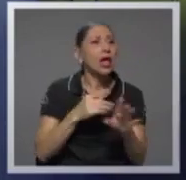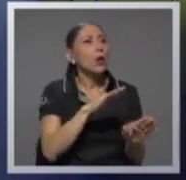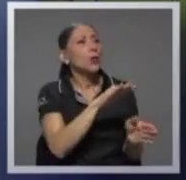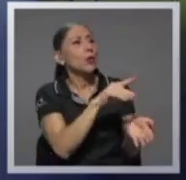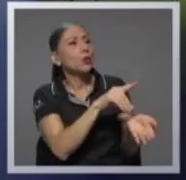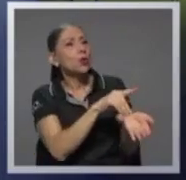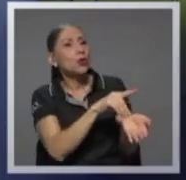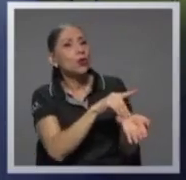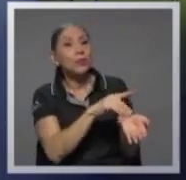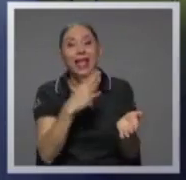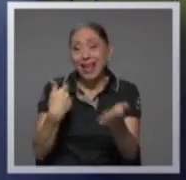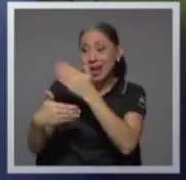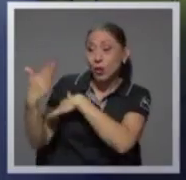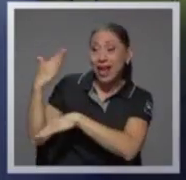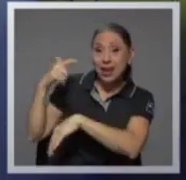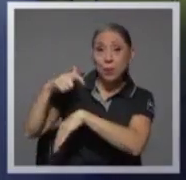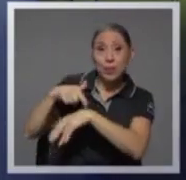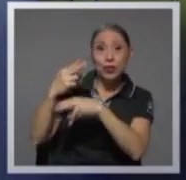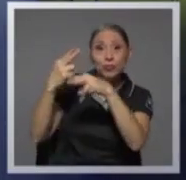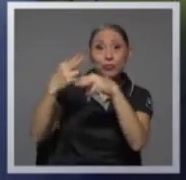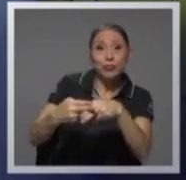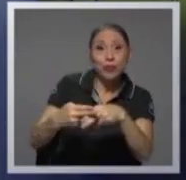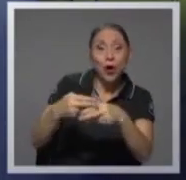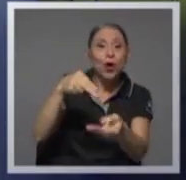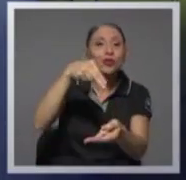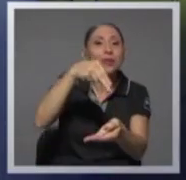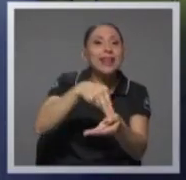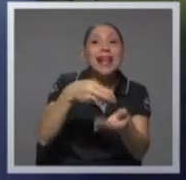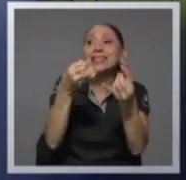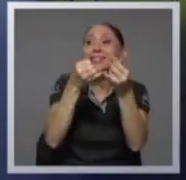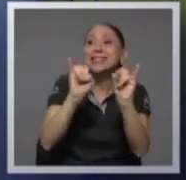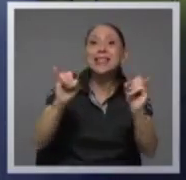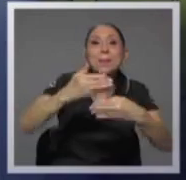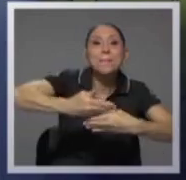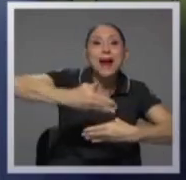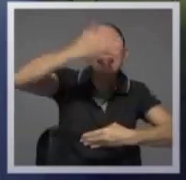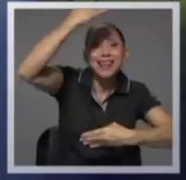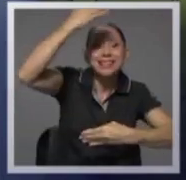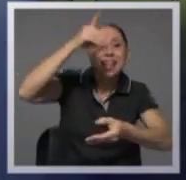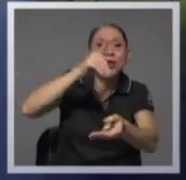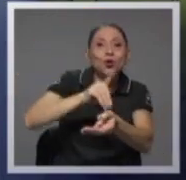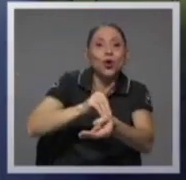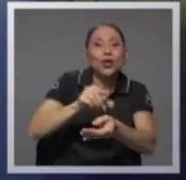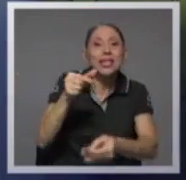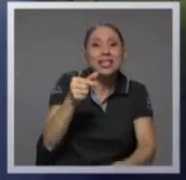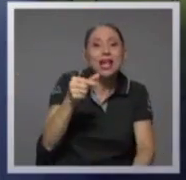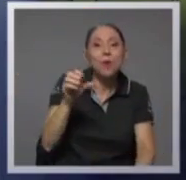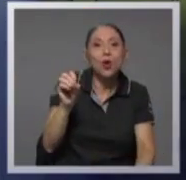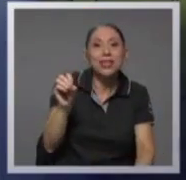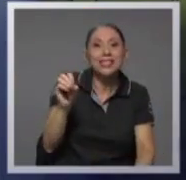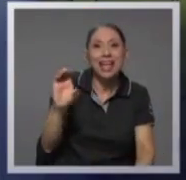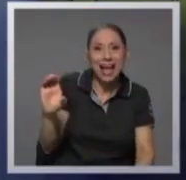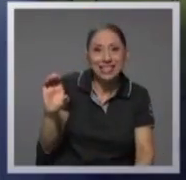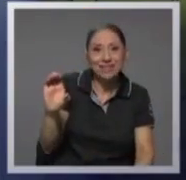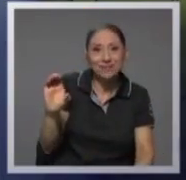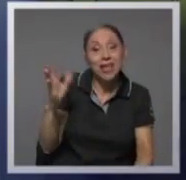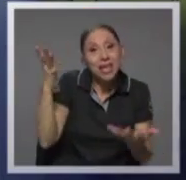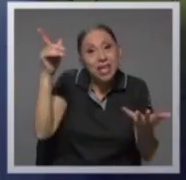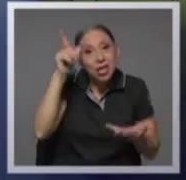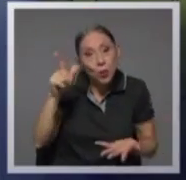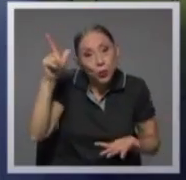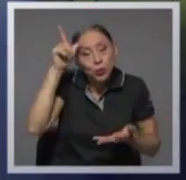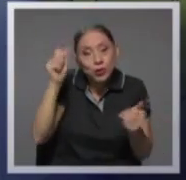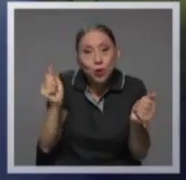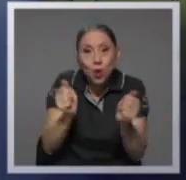conoció en su momento como el hospital sin paredes del doctor doctor mortis galler y que por supuesto con el